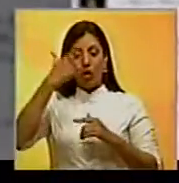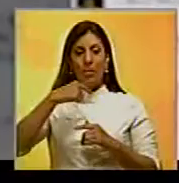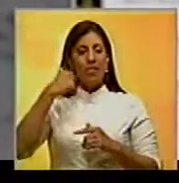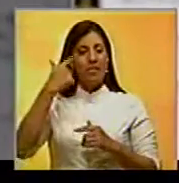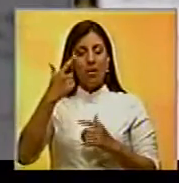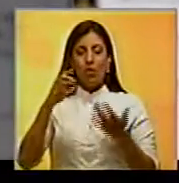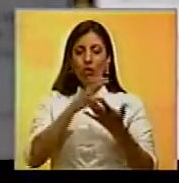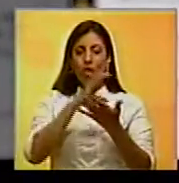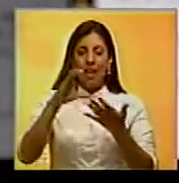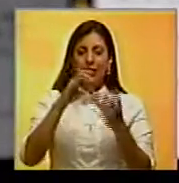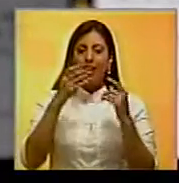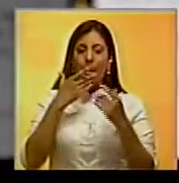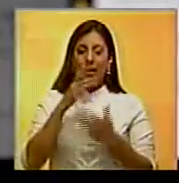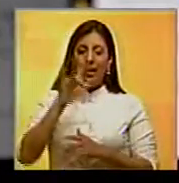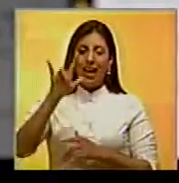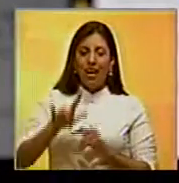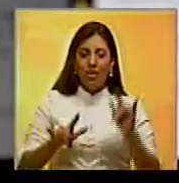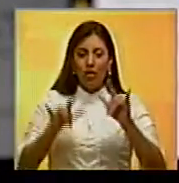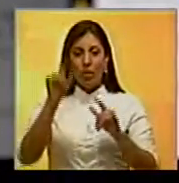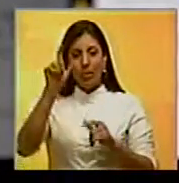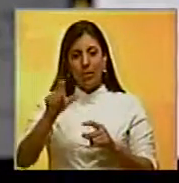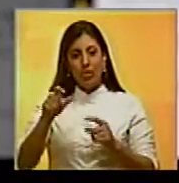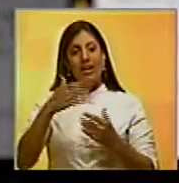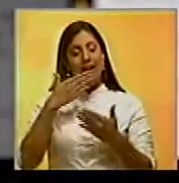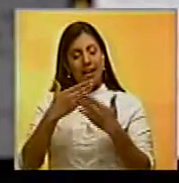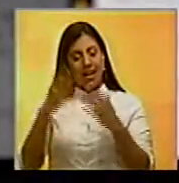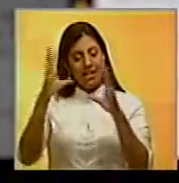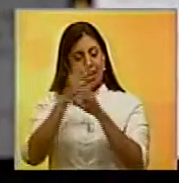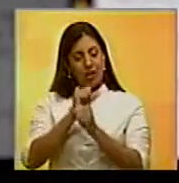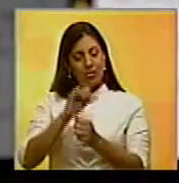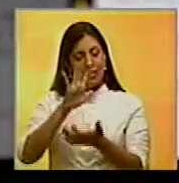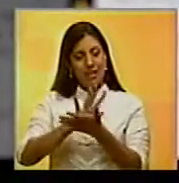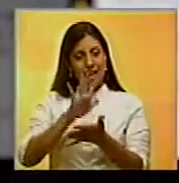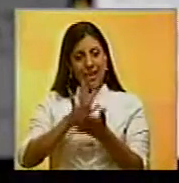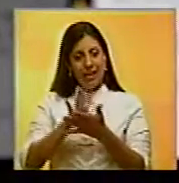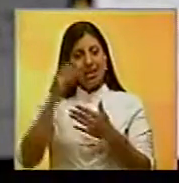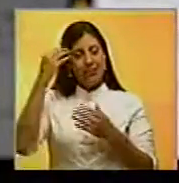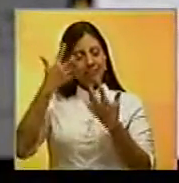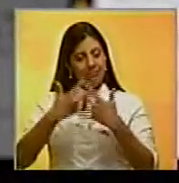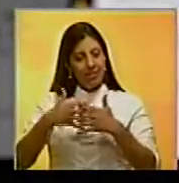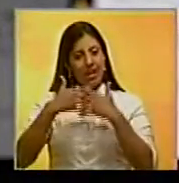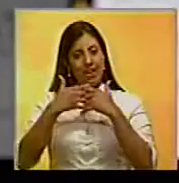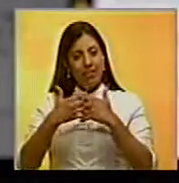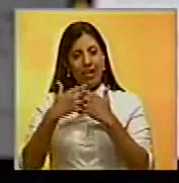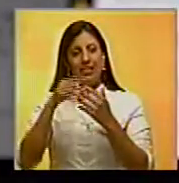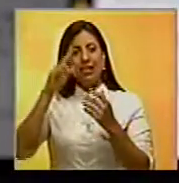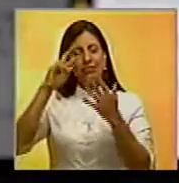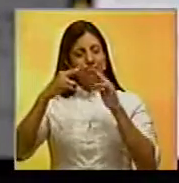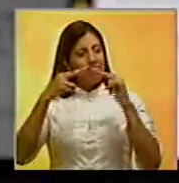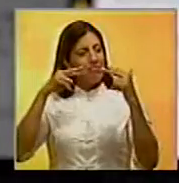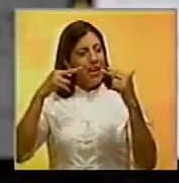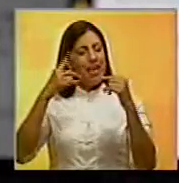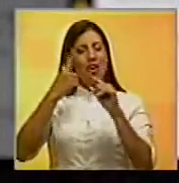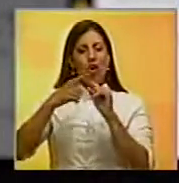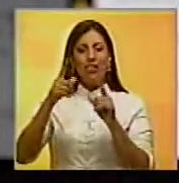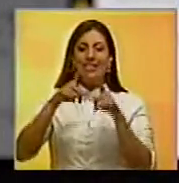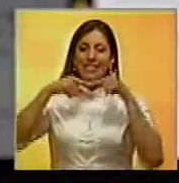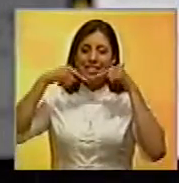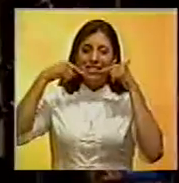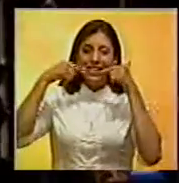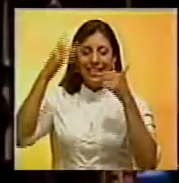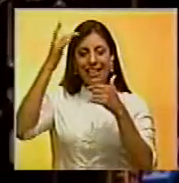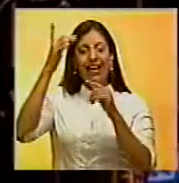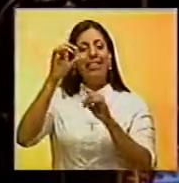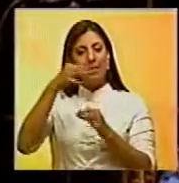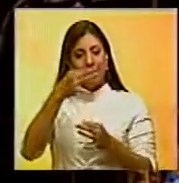del cantante con un querido Leonard Cohen, gracias por las noches tranquilas, la reflexión, la perspectiva, las irónicas sonrisas y